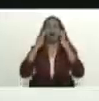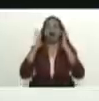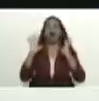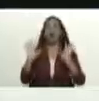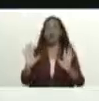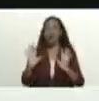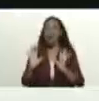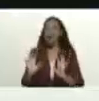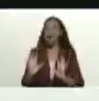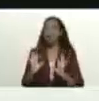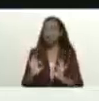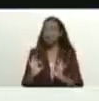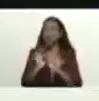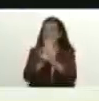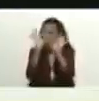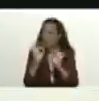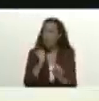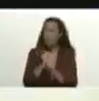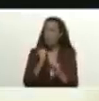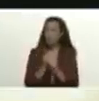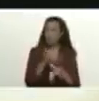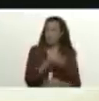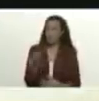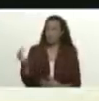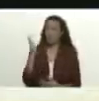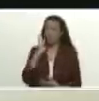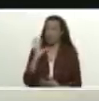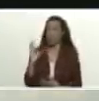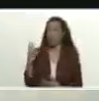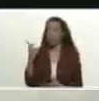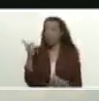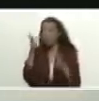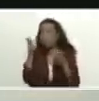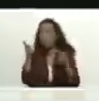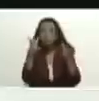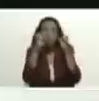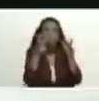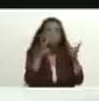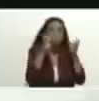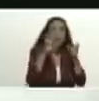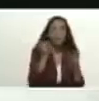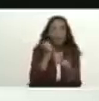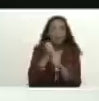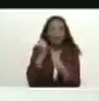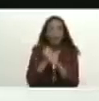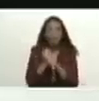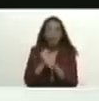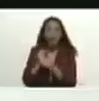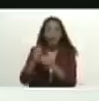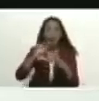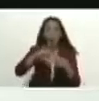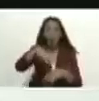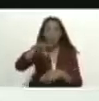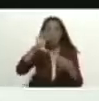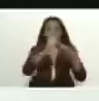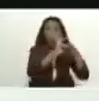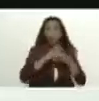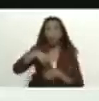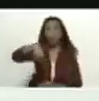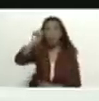una arquitectura perfecta para el funcionamiento de UNASUR y así fue